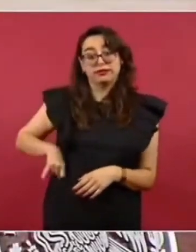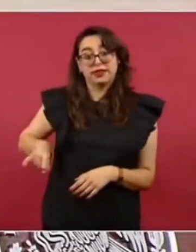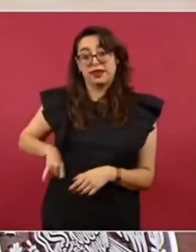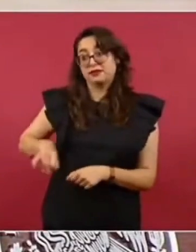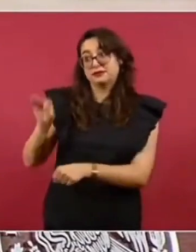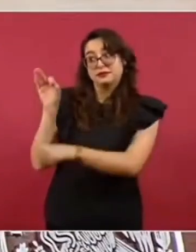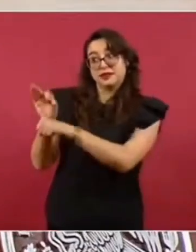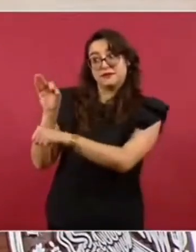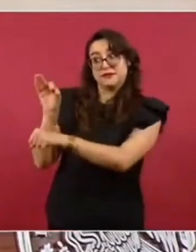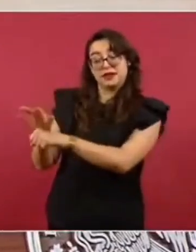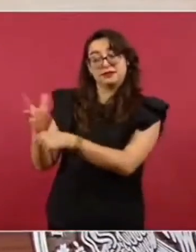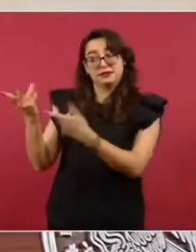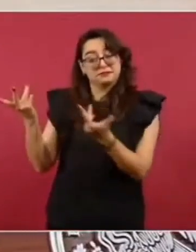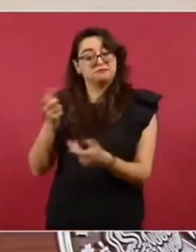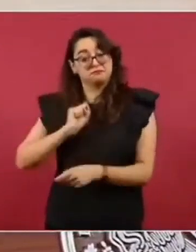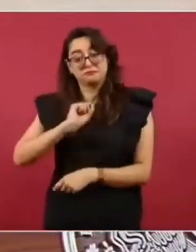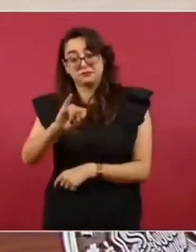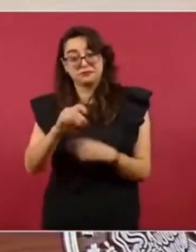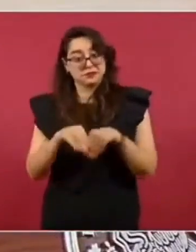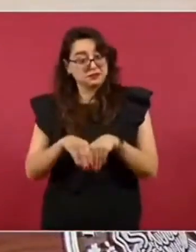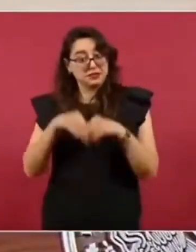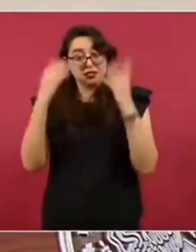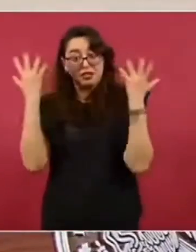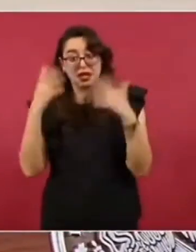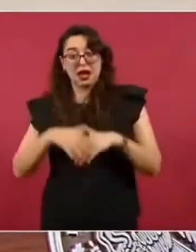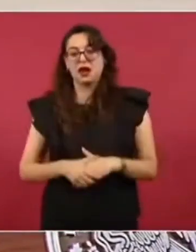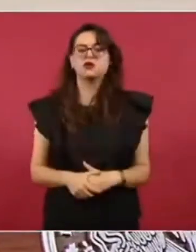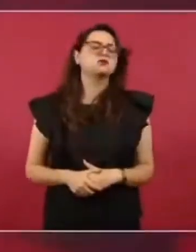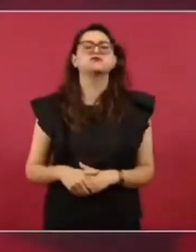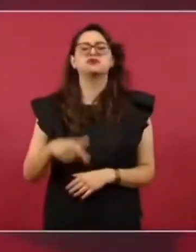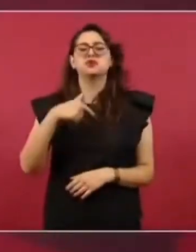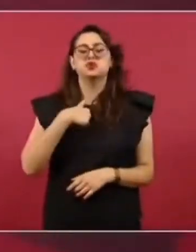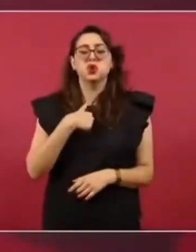nosotros hemos aprendido que el que se aflige se afloja.